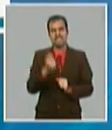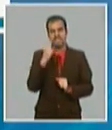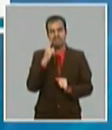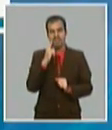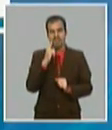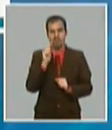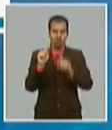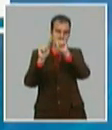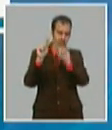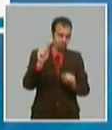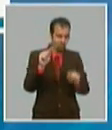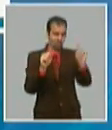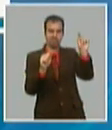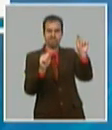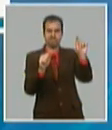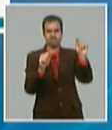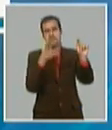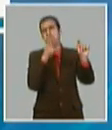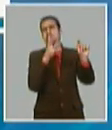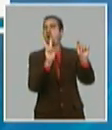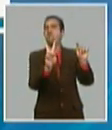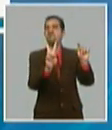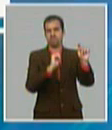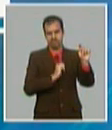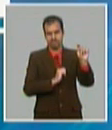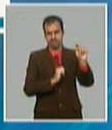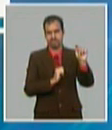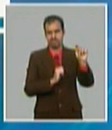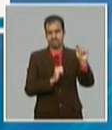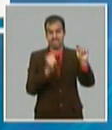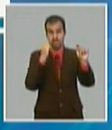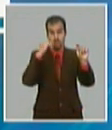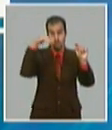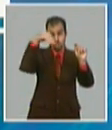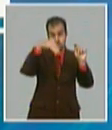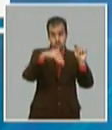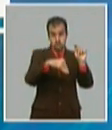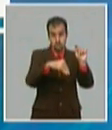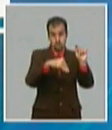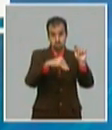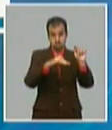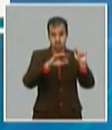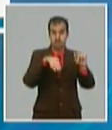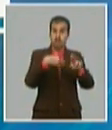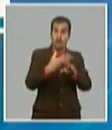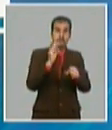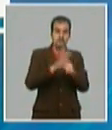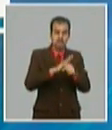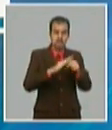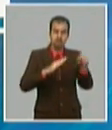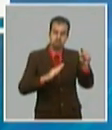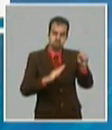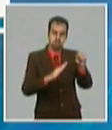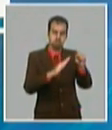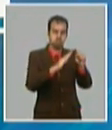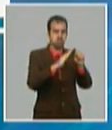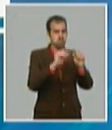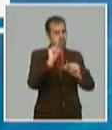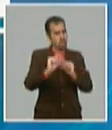ustedes ven una V o sea hay un decrecimiento y después una recuperación gradual recuperación